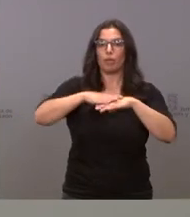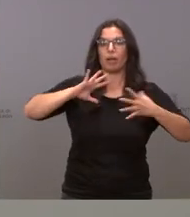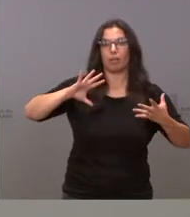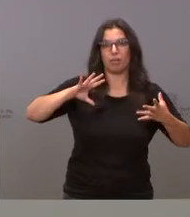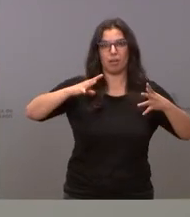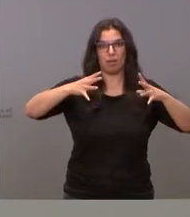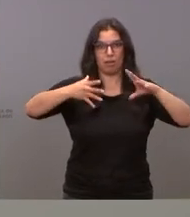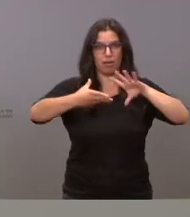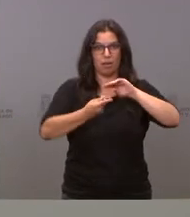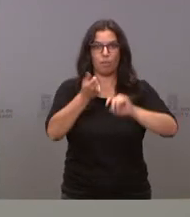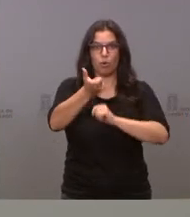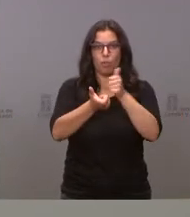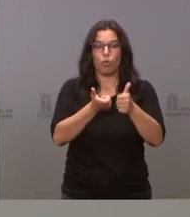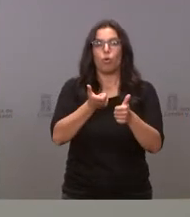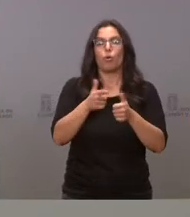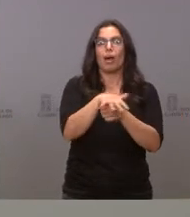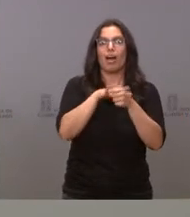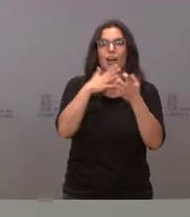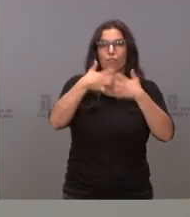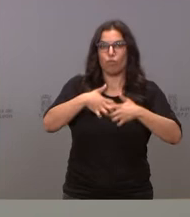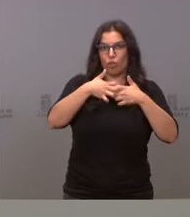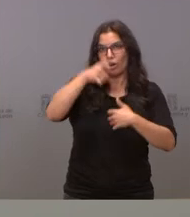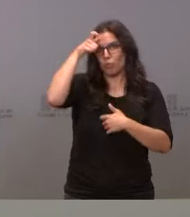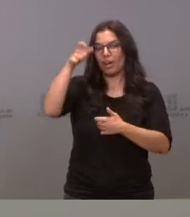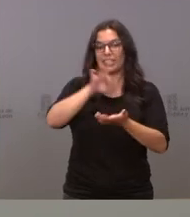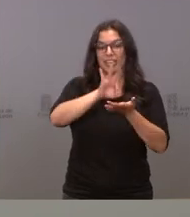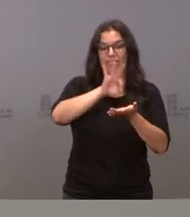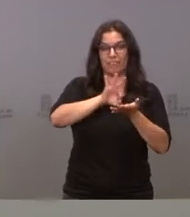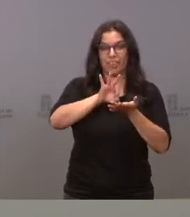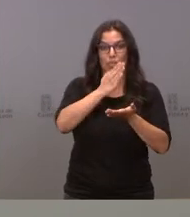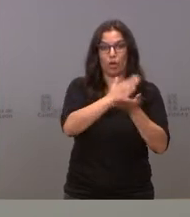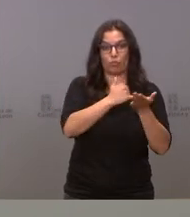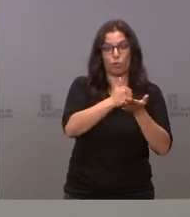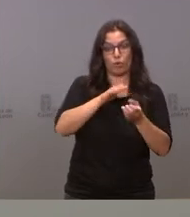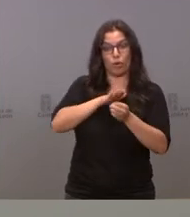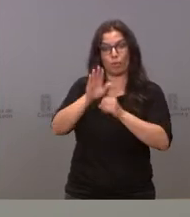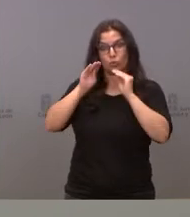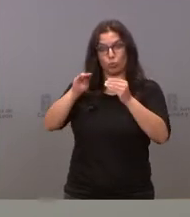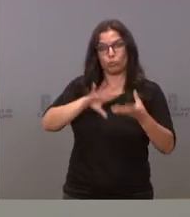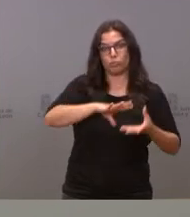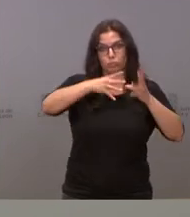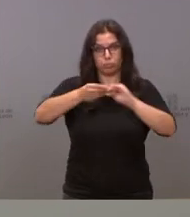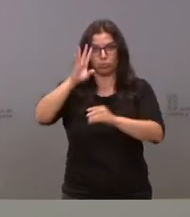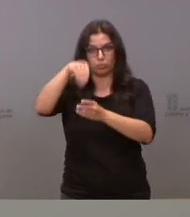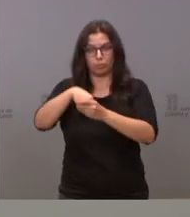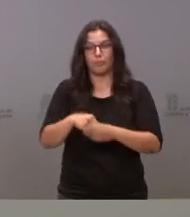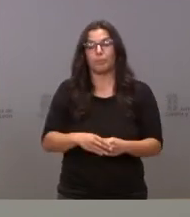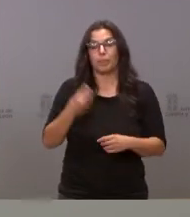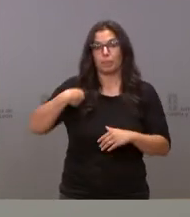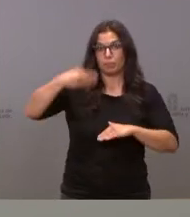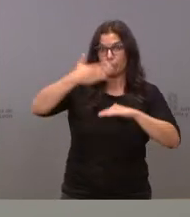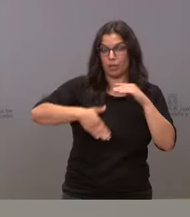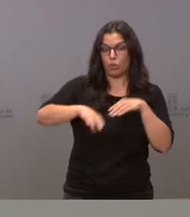a las áreas funcionales rurales de los servicios autonómicos prestados en ese ámbito. En ese mismo plazo, las consejerías